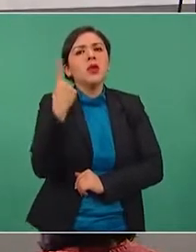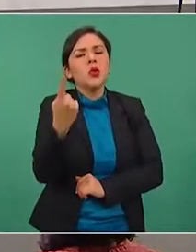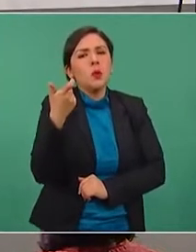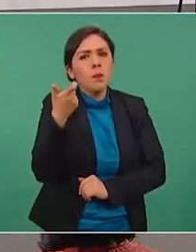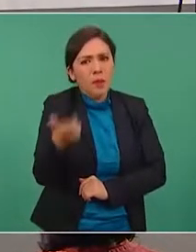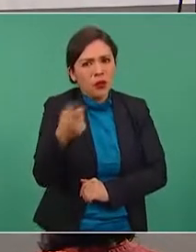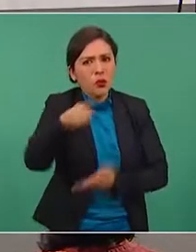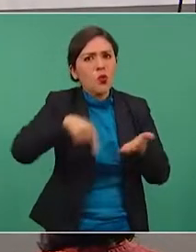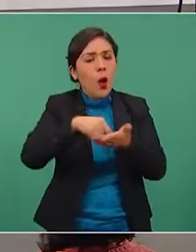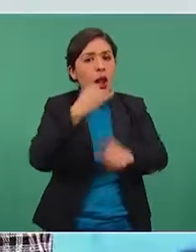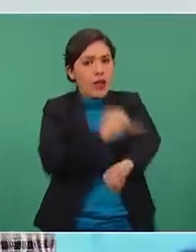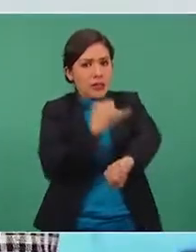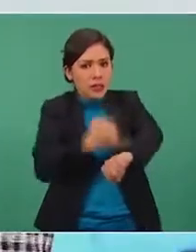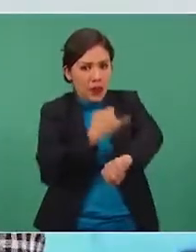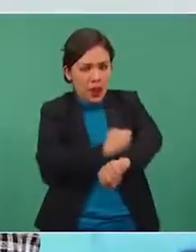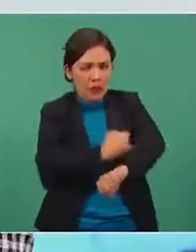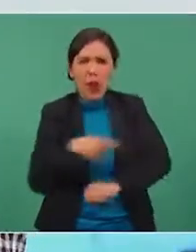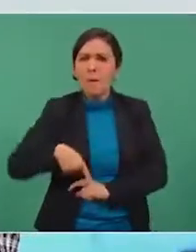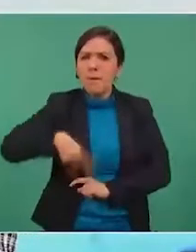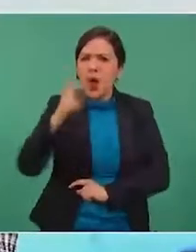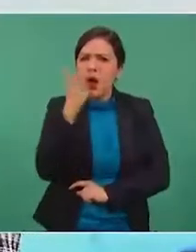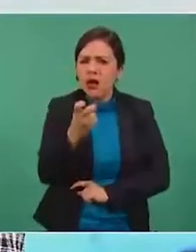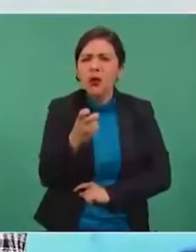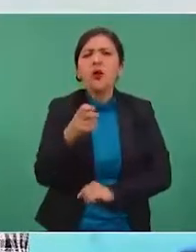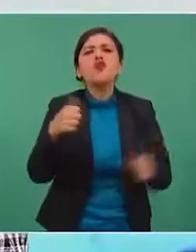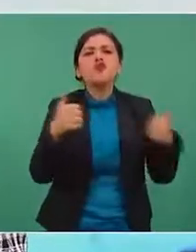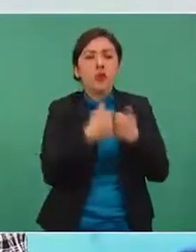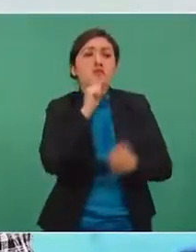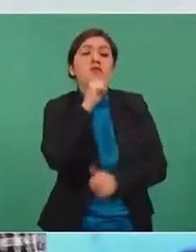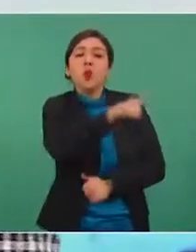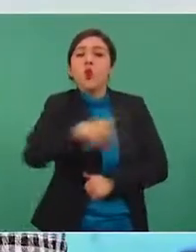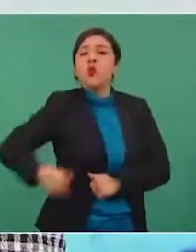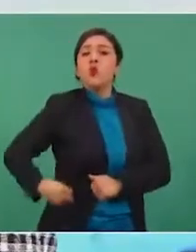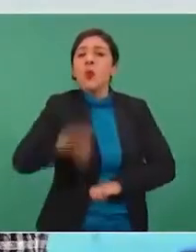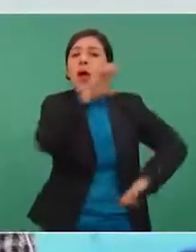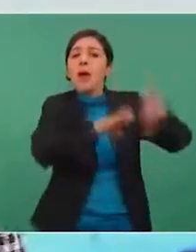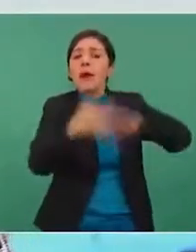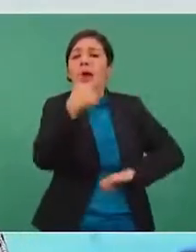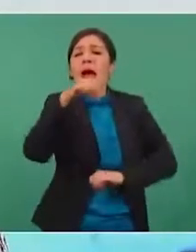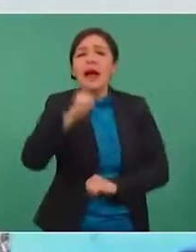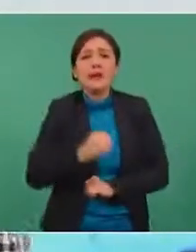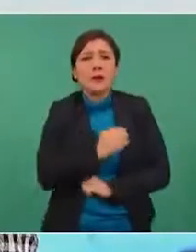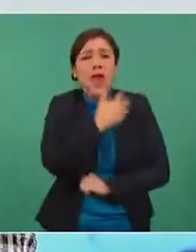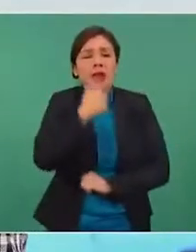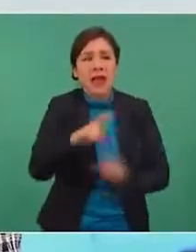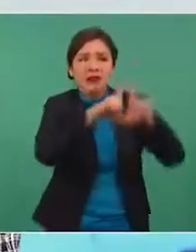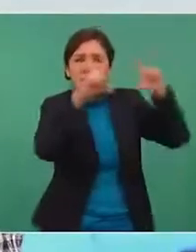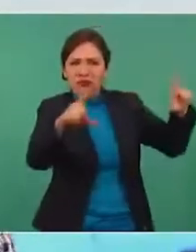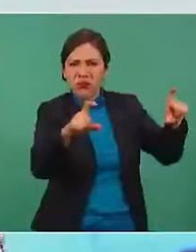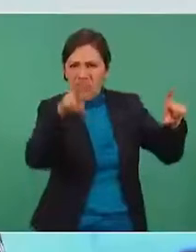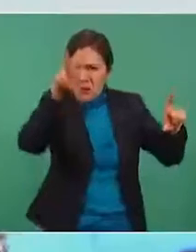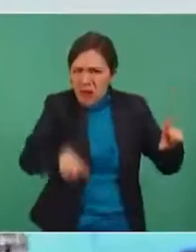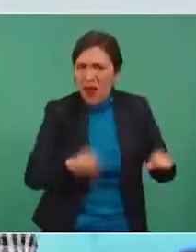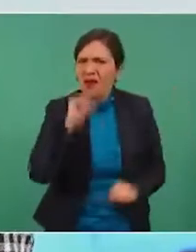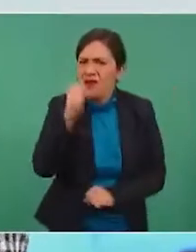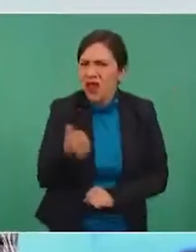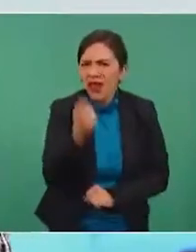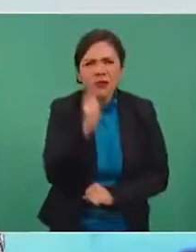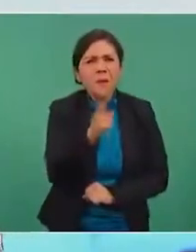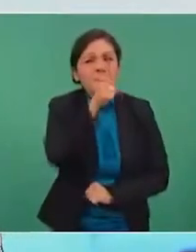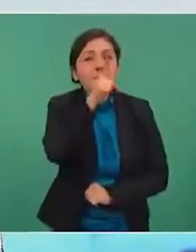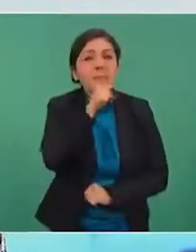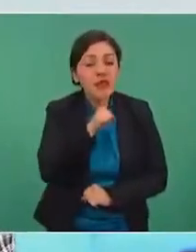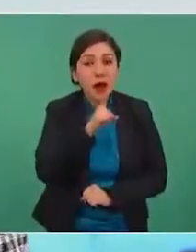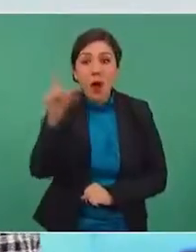en Iztapalapa, pero eso lo atribuye a gas bienestar en su titular. Eso jamás ocurrió, eso es mentira.